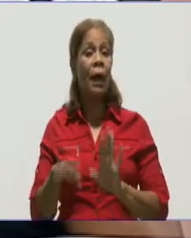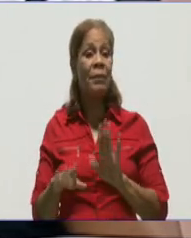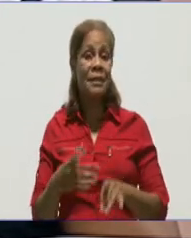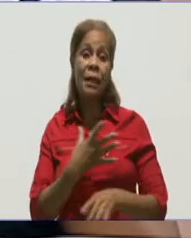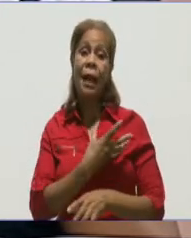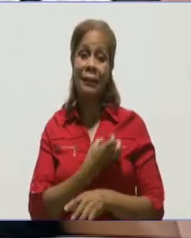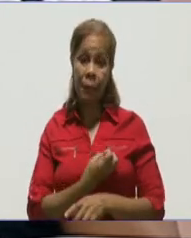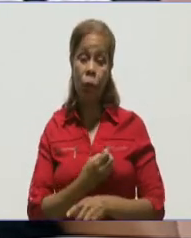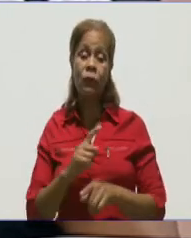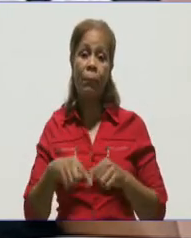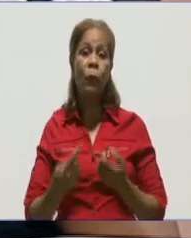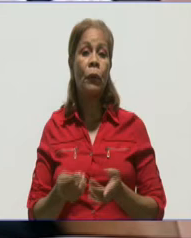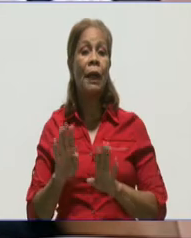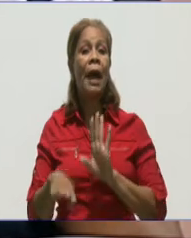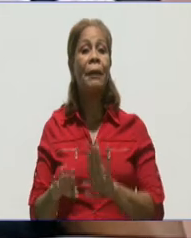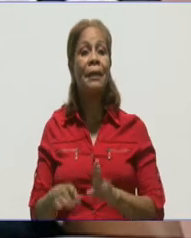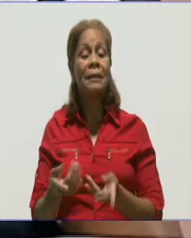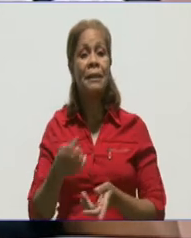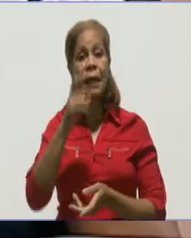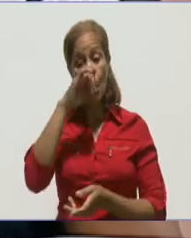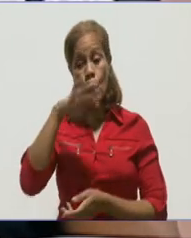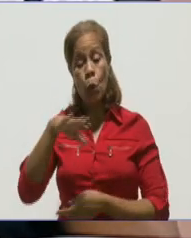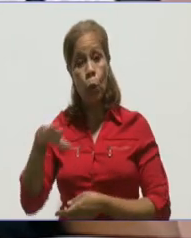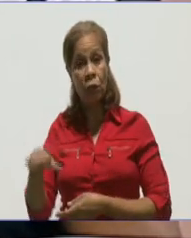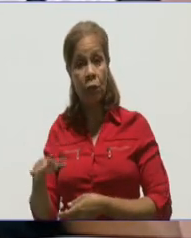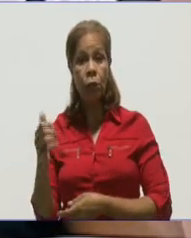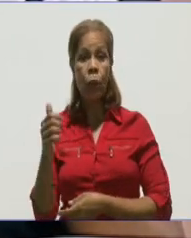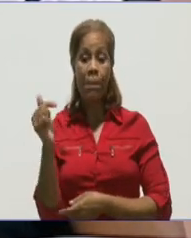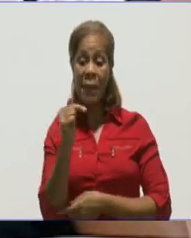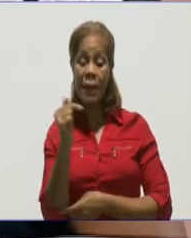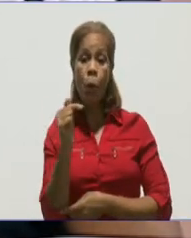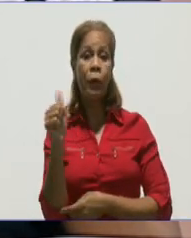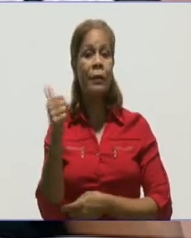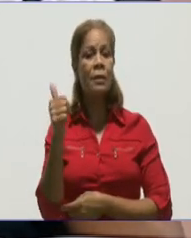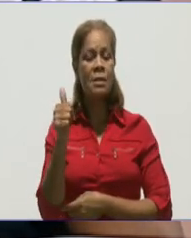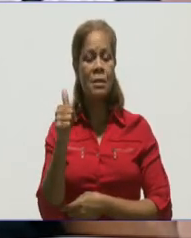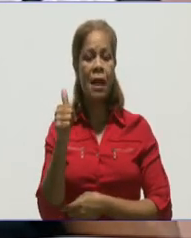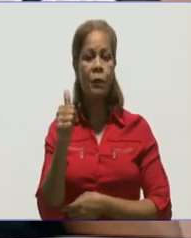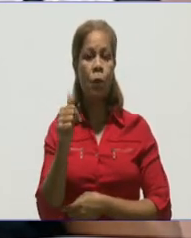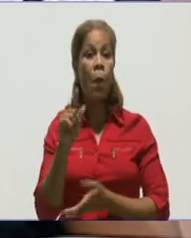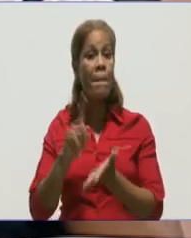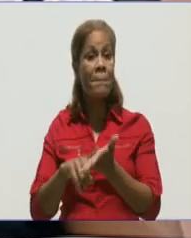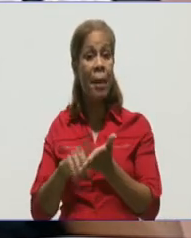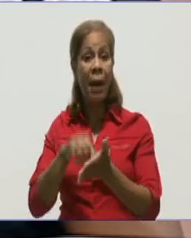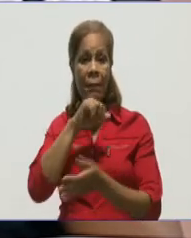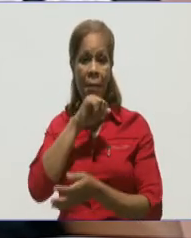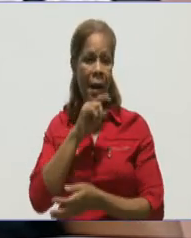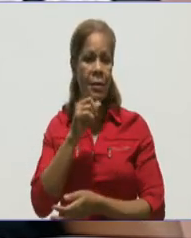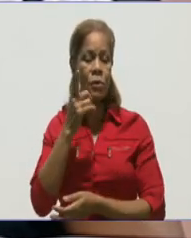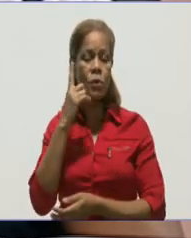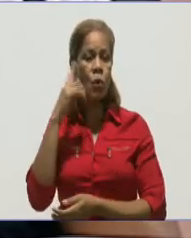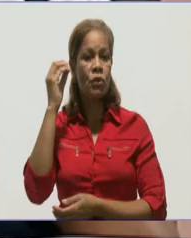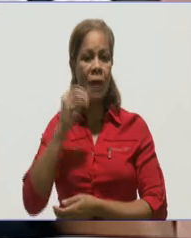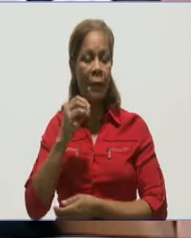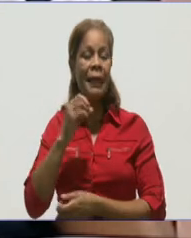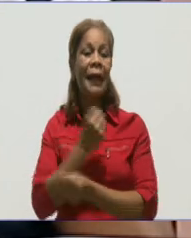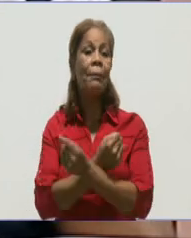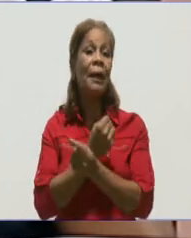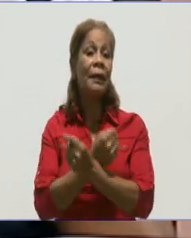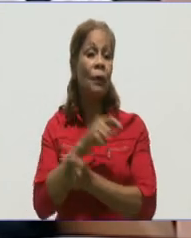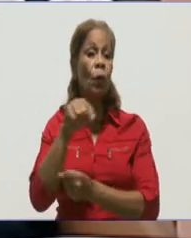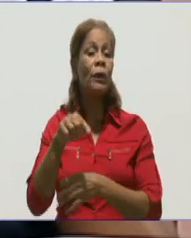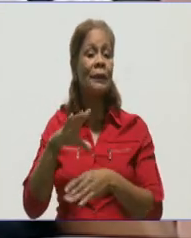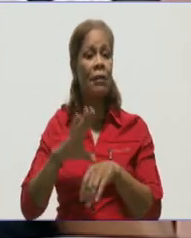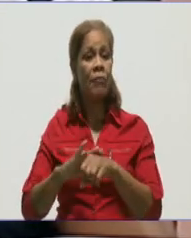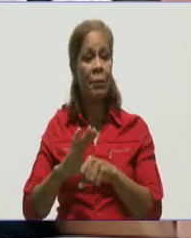Los niños, sobre todo niños menores de 10 años, que los padres no han hecho conciencia de que los niños no deben salir a la calle. Y esa es una de